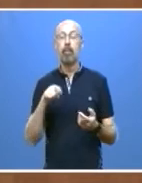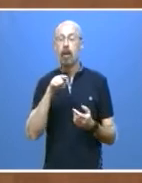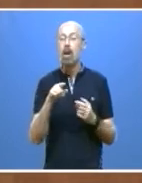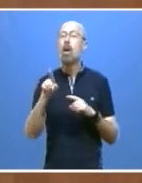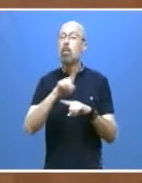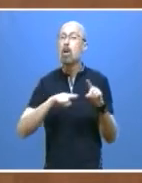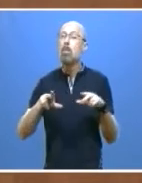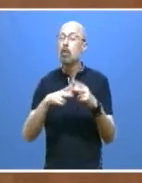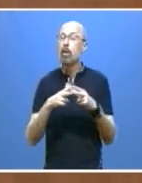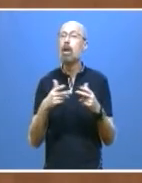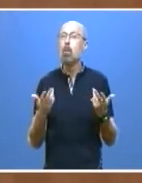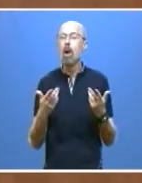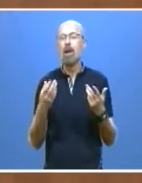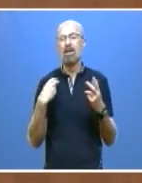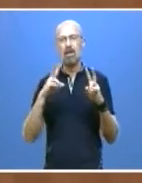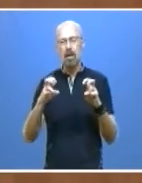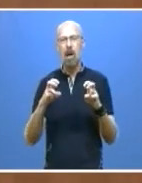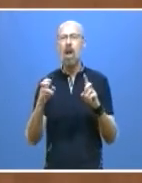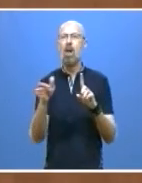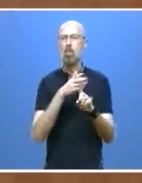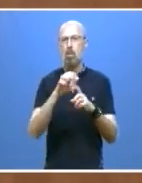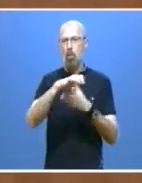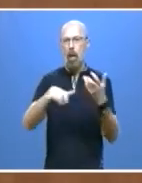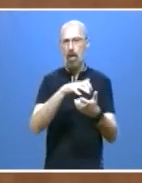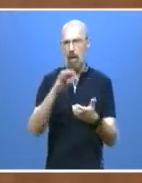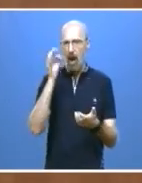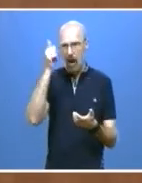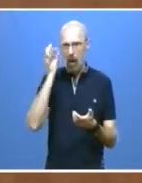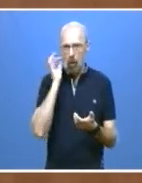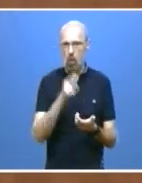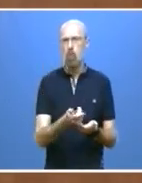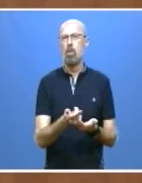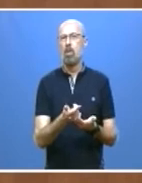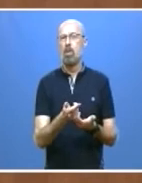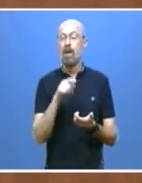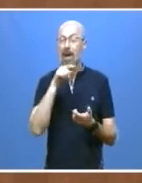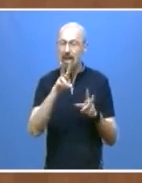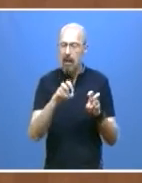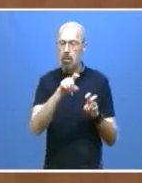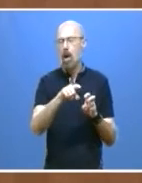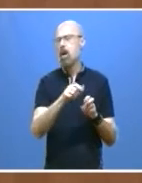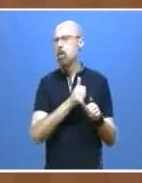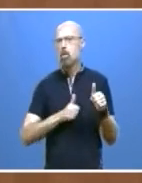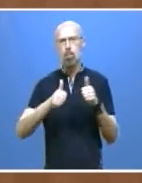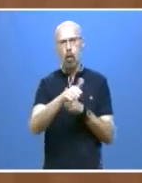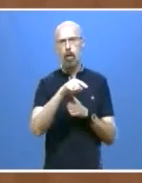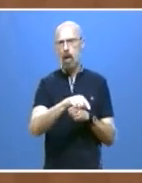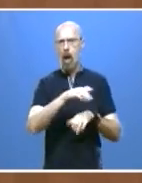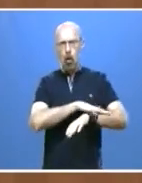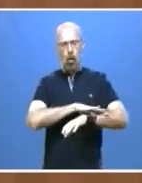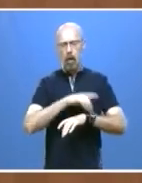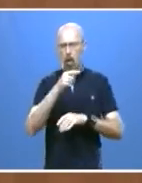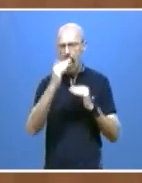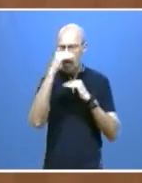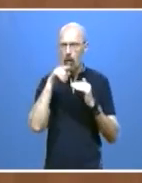que se llama violencia de género. Es una prioridad para esta comunidad para este gobierno